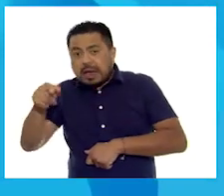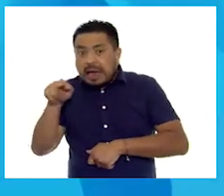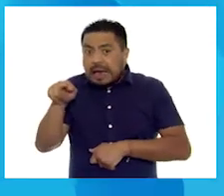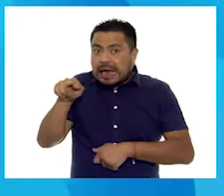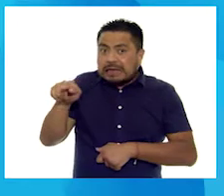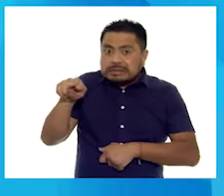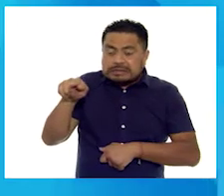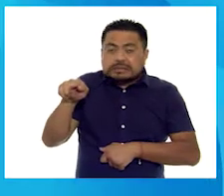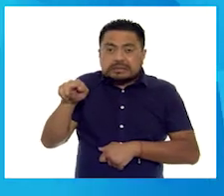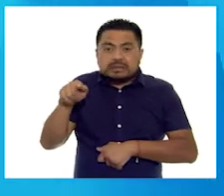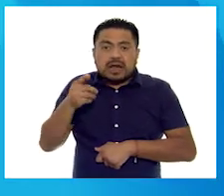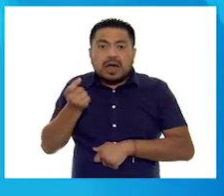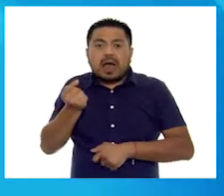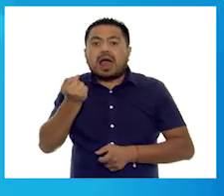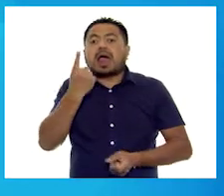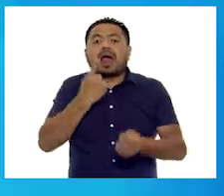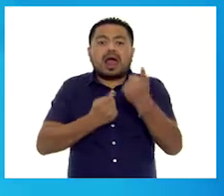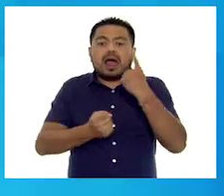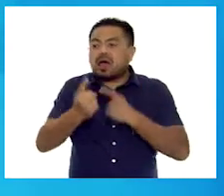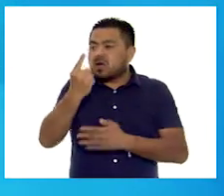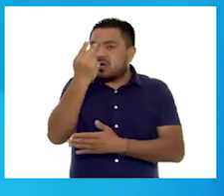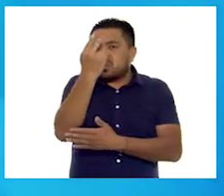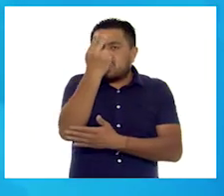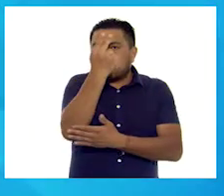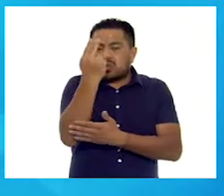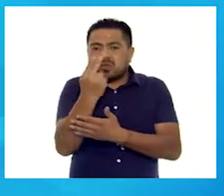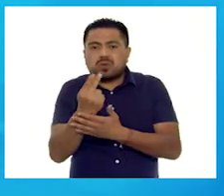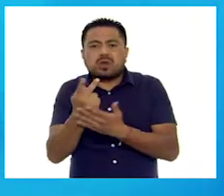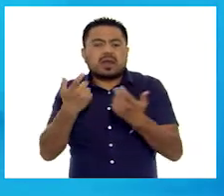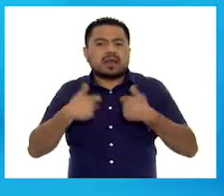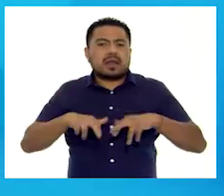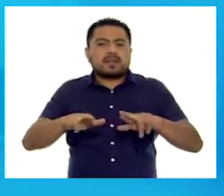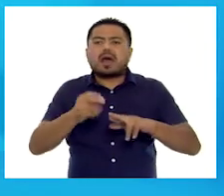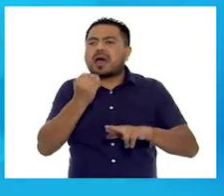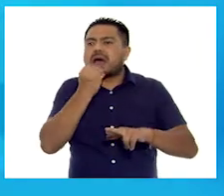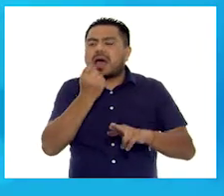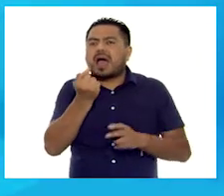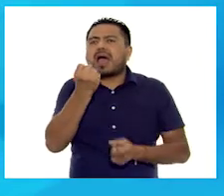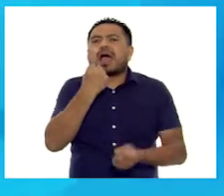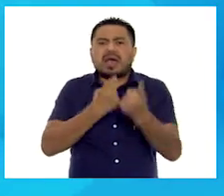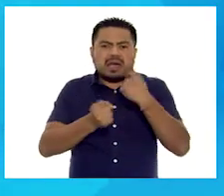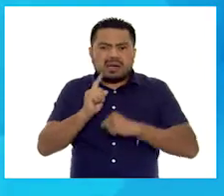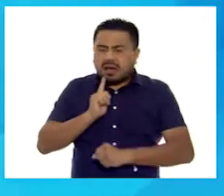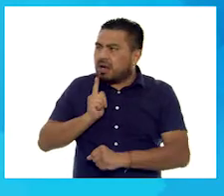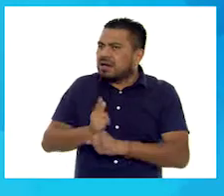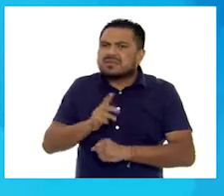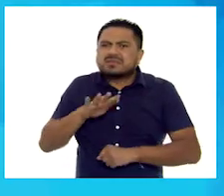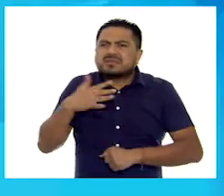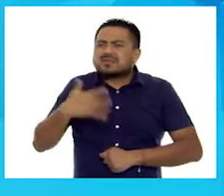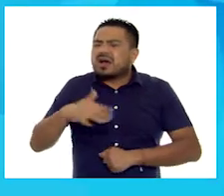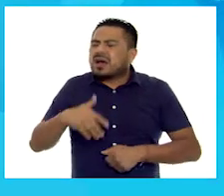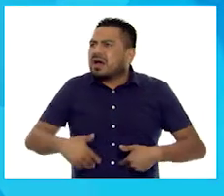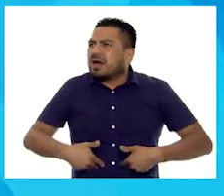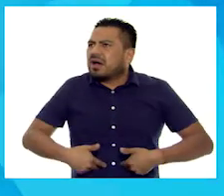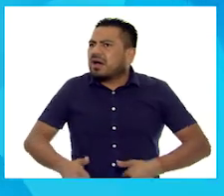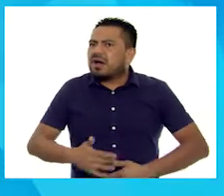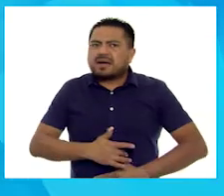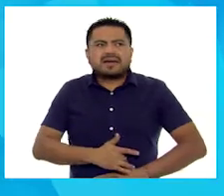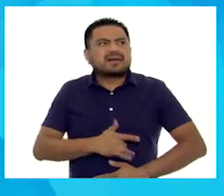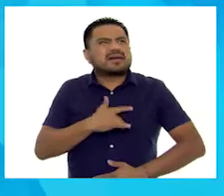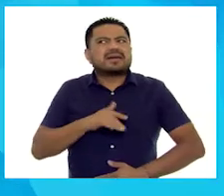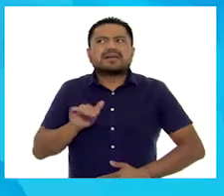esa tablita vienen algunos dibujos que representan algunas comidas. ¿Ya las viste? ¡Uy, qué rico ya! ¡Hambre me dio, maestra!